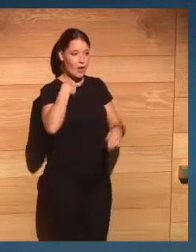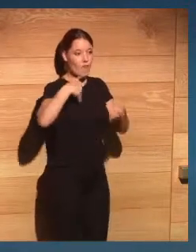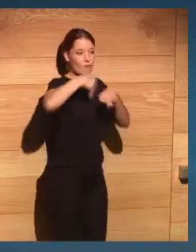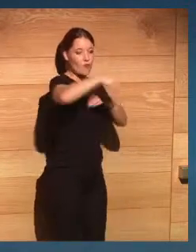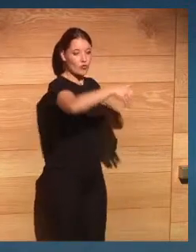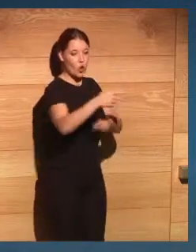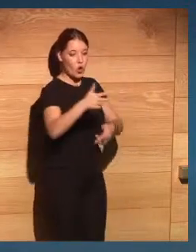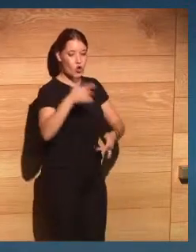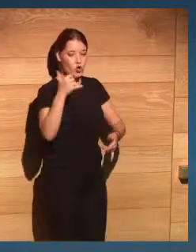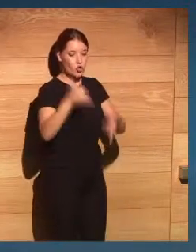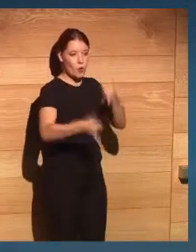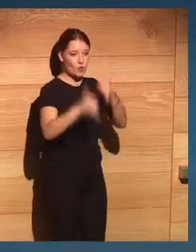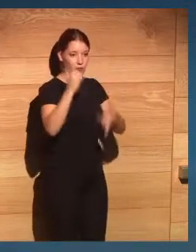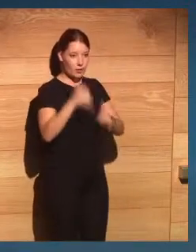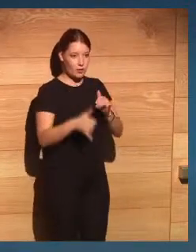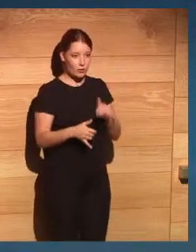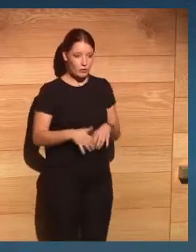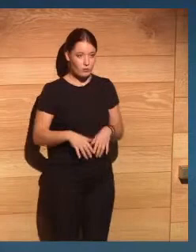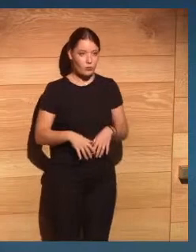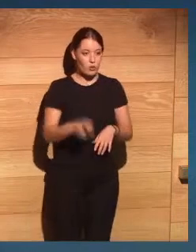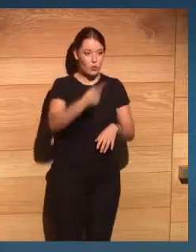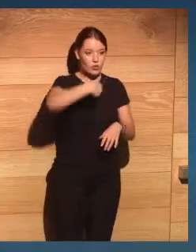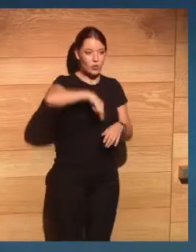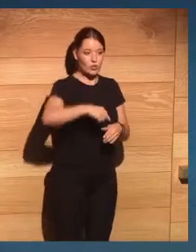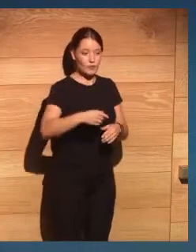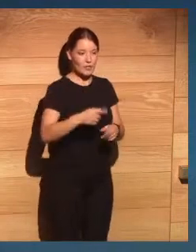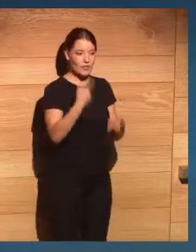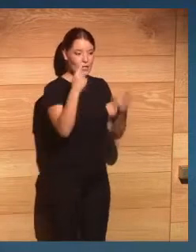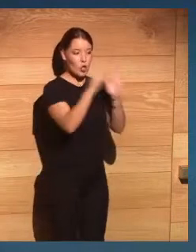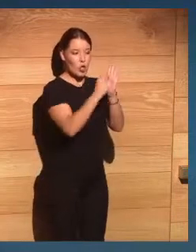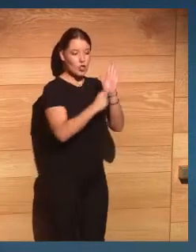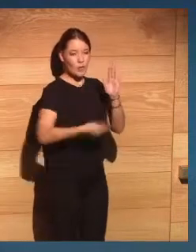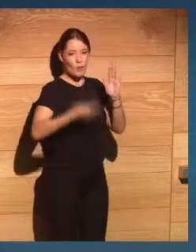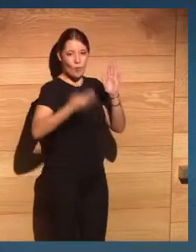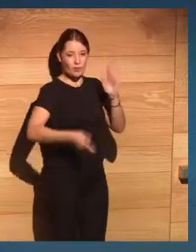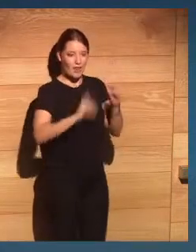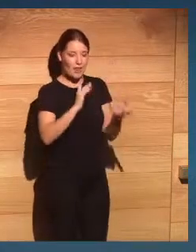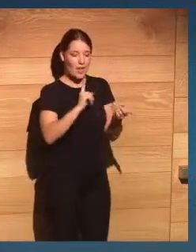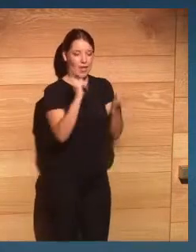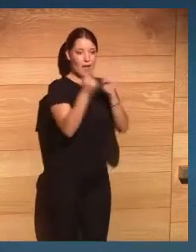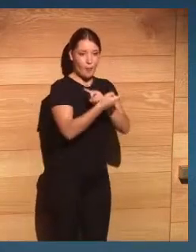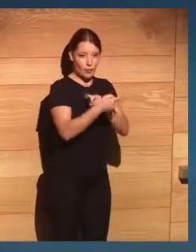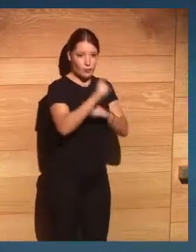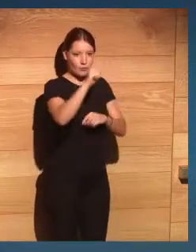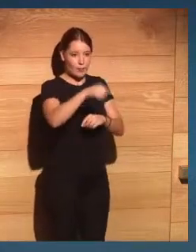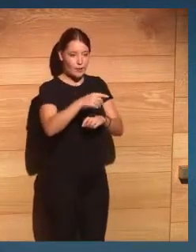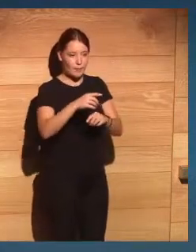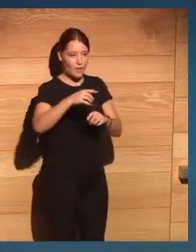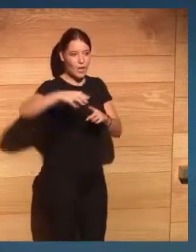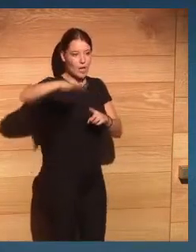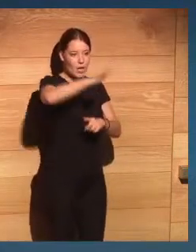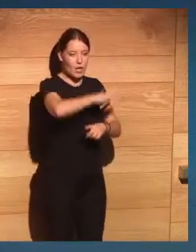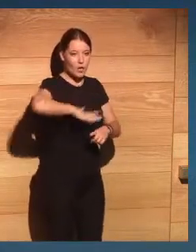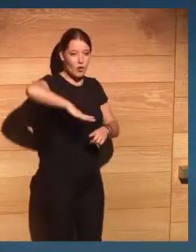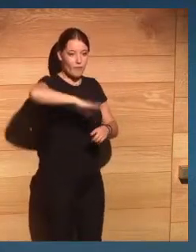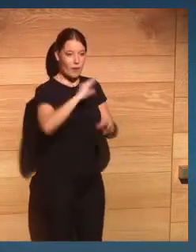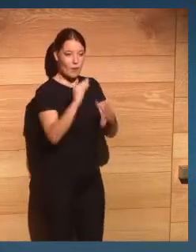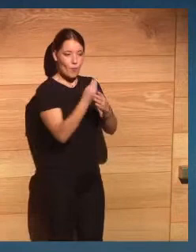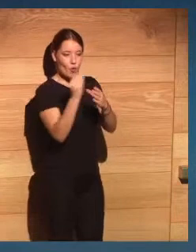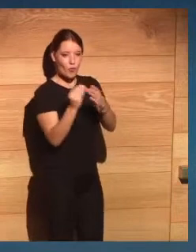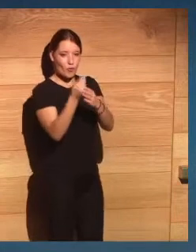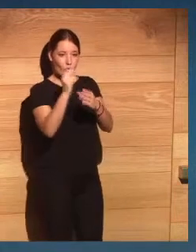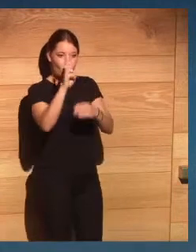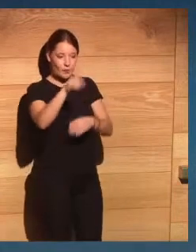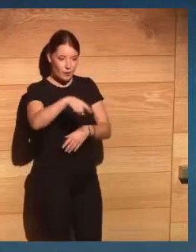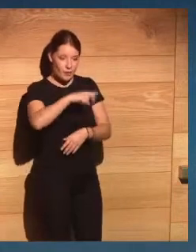decir intentamos hablar de las claves del cambio los avances tecnológicos las geografías de producción distribución y